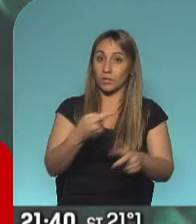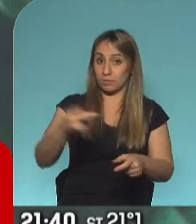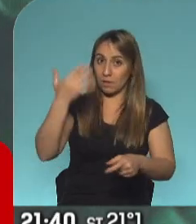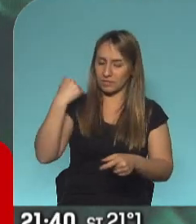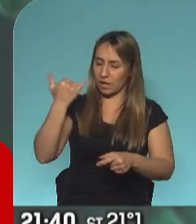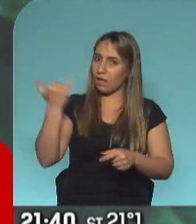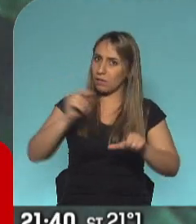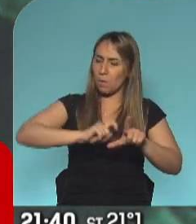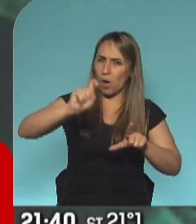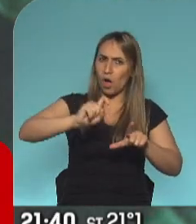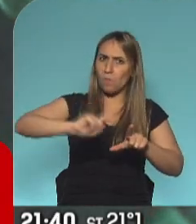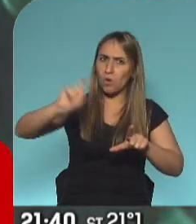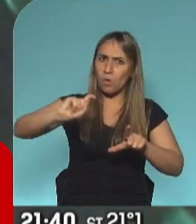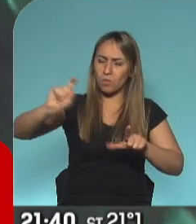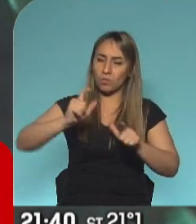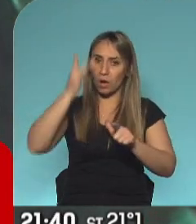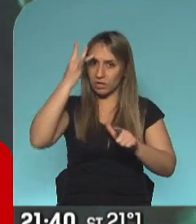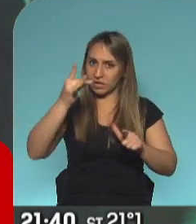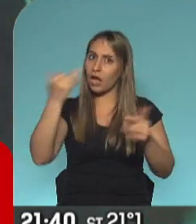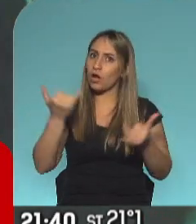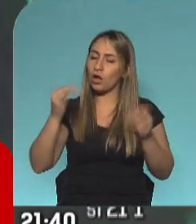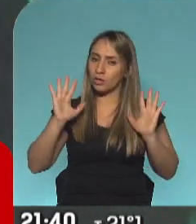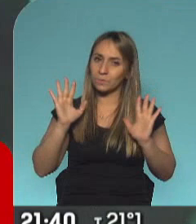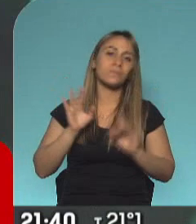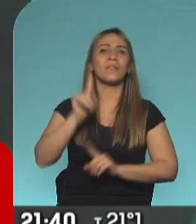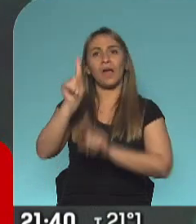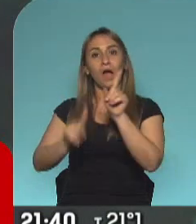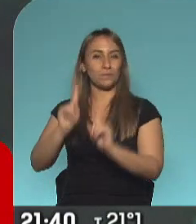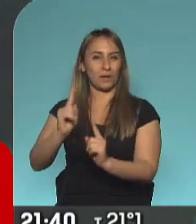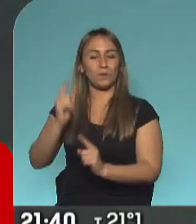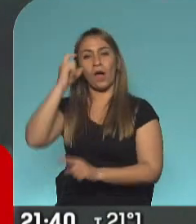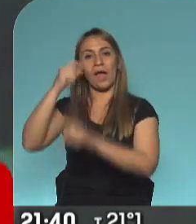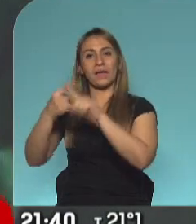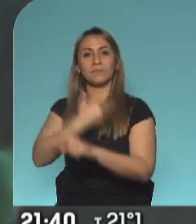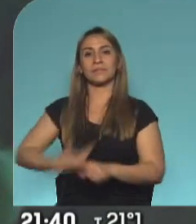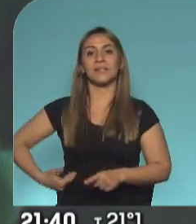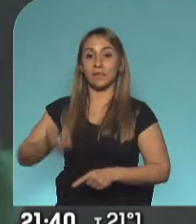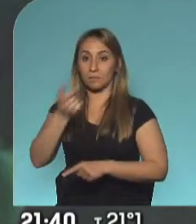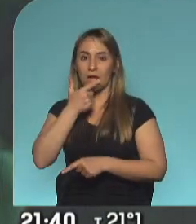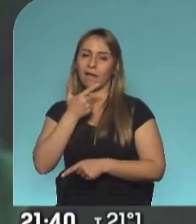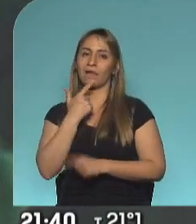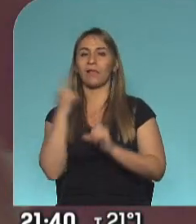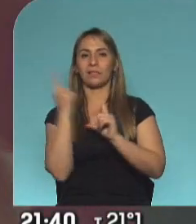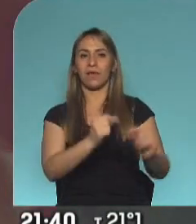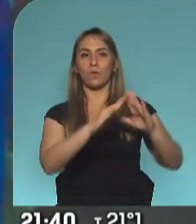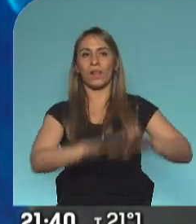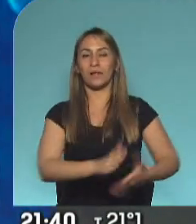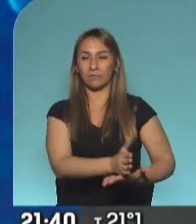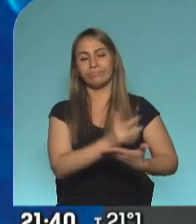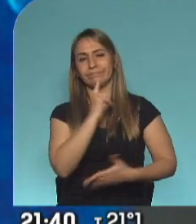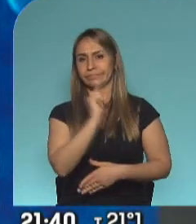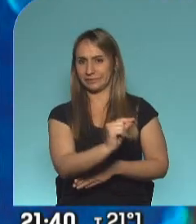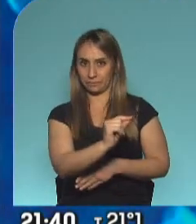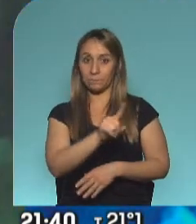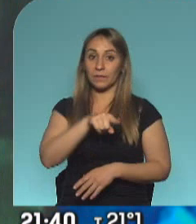con respecto a este contagio. Algunos, como el expresidente Mauricio Macri, ha cuestionado lo que es la cuarentena estricta. Hay otros que han